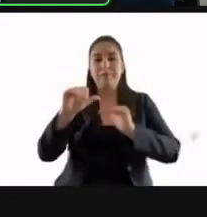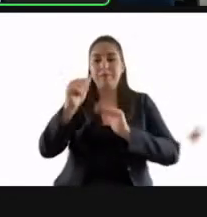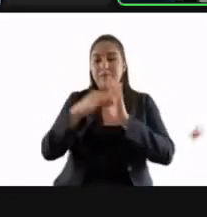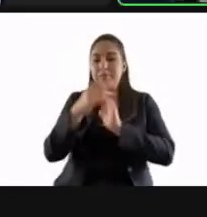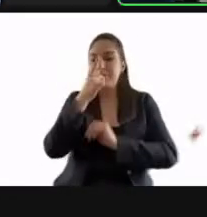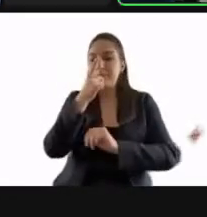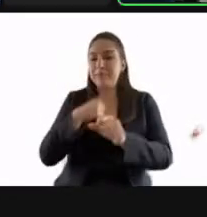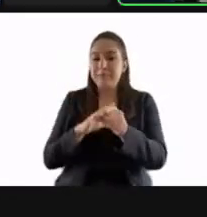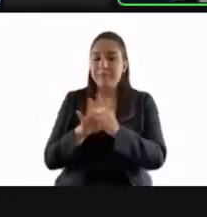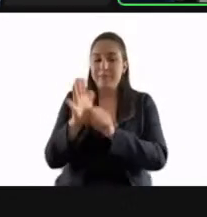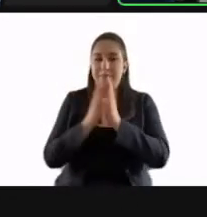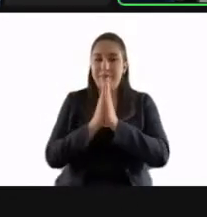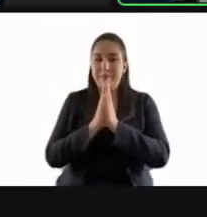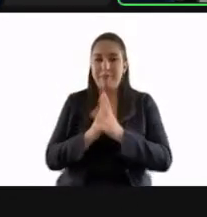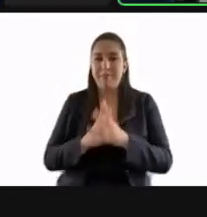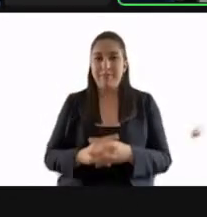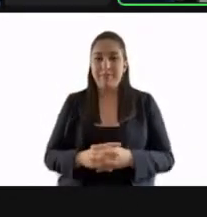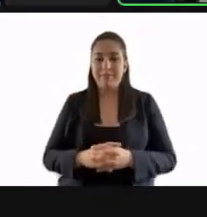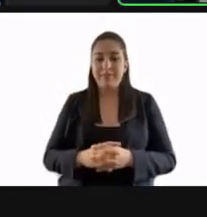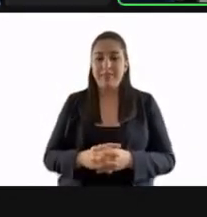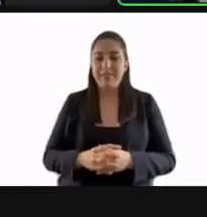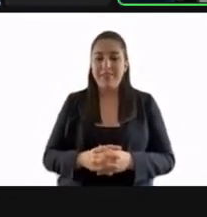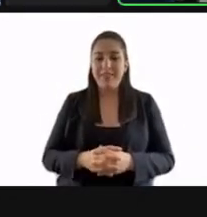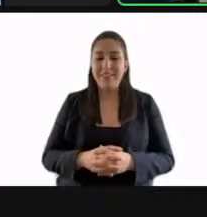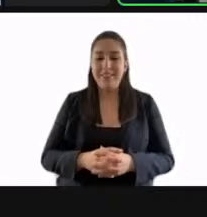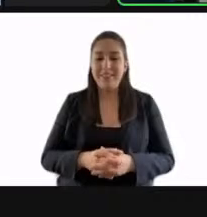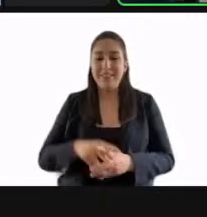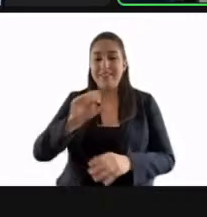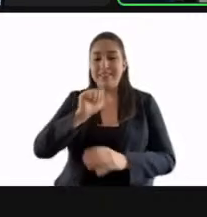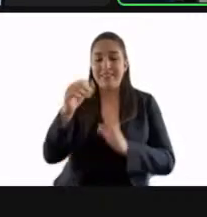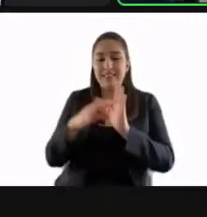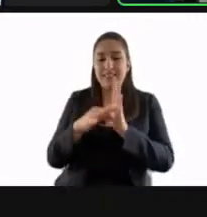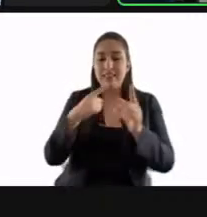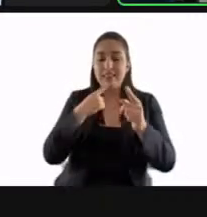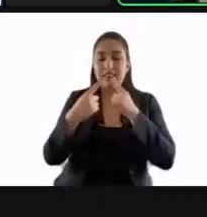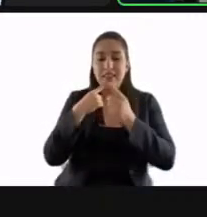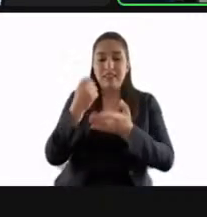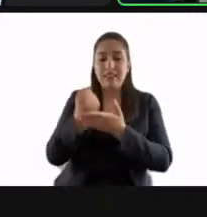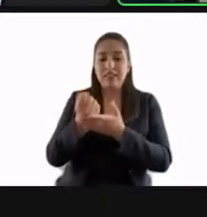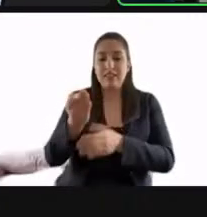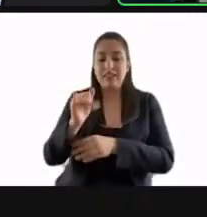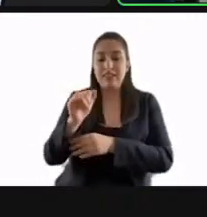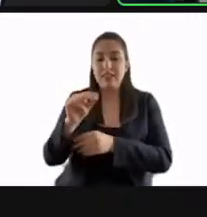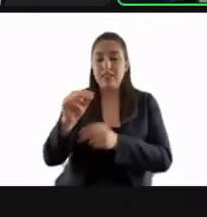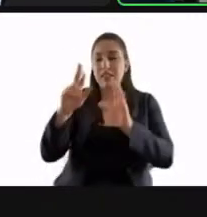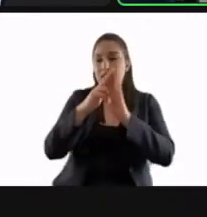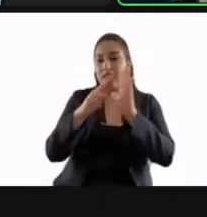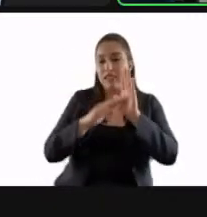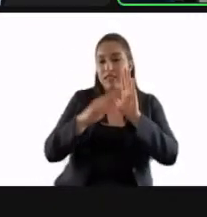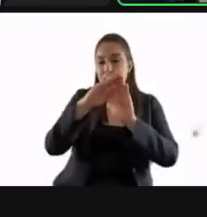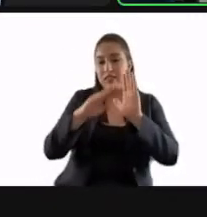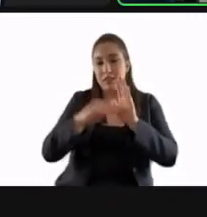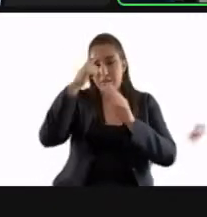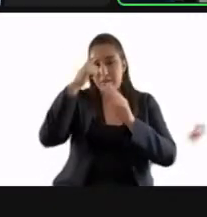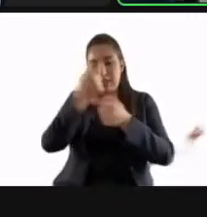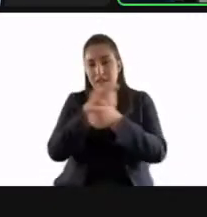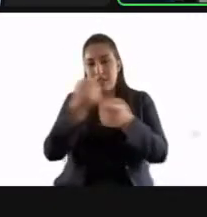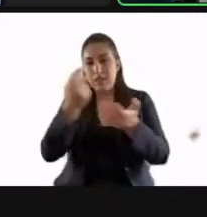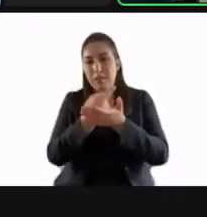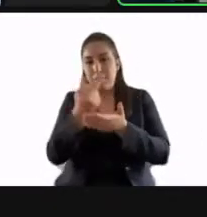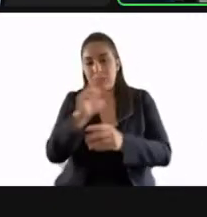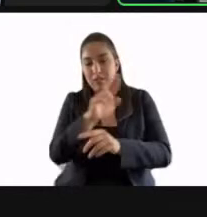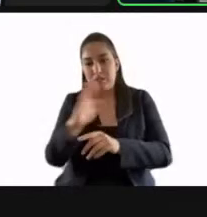favor. El siguiente punto es la lectura, discusión y en su caso aprobación de la convocatoria y bases para la entrega de la medalla al mérito periodístico